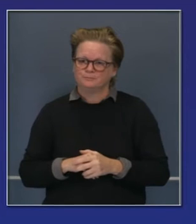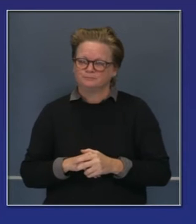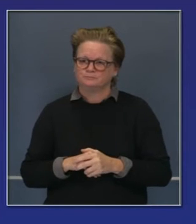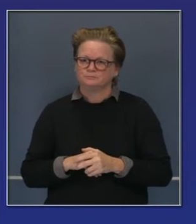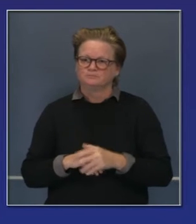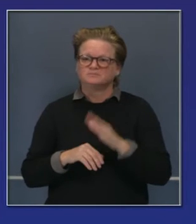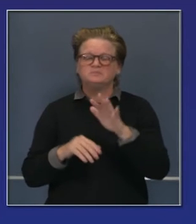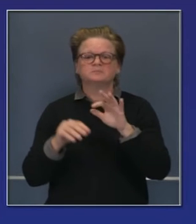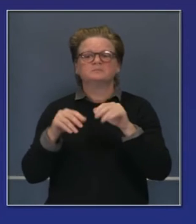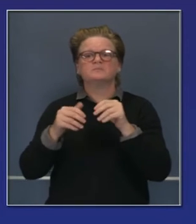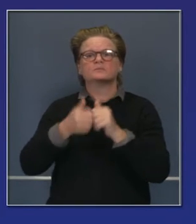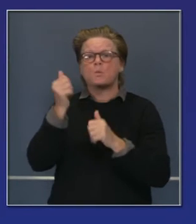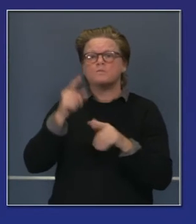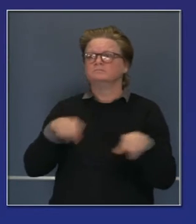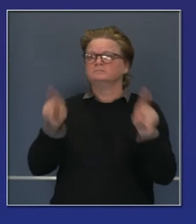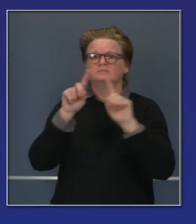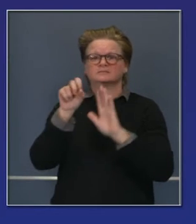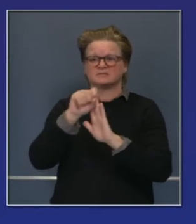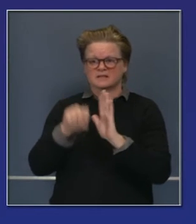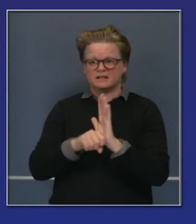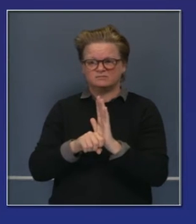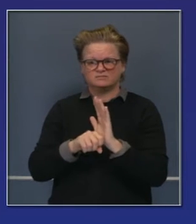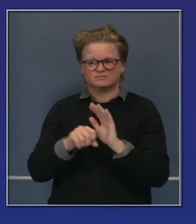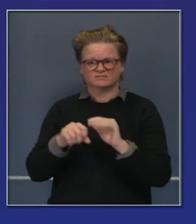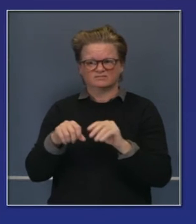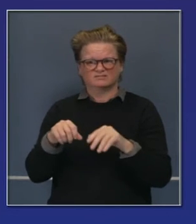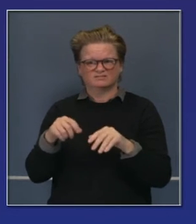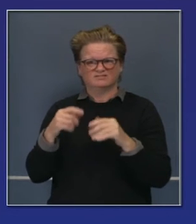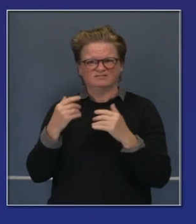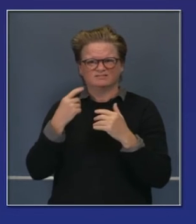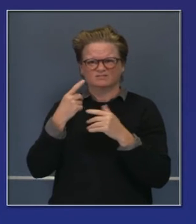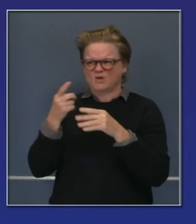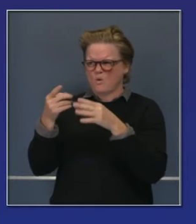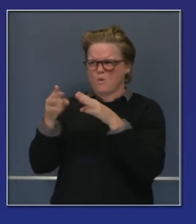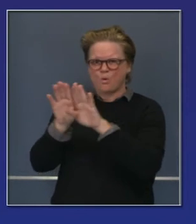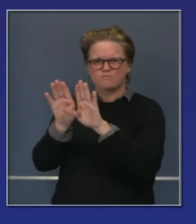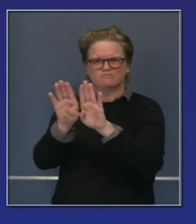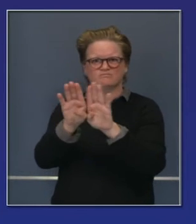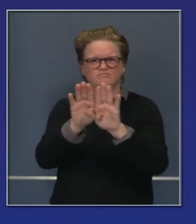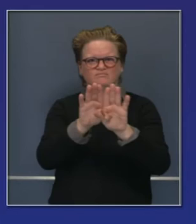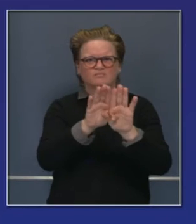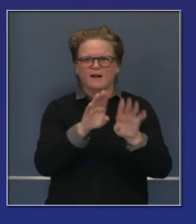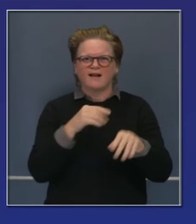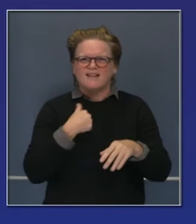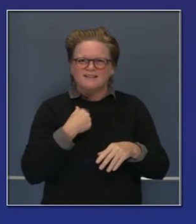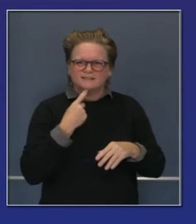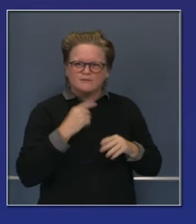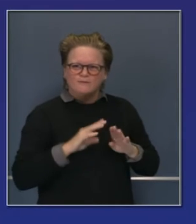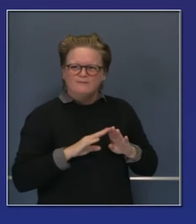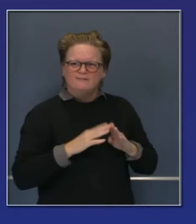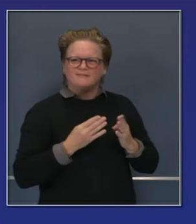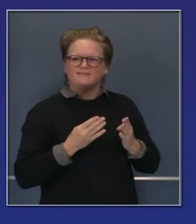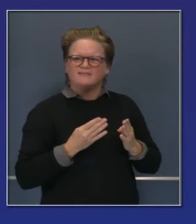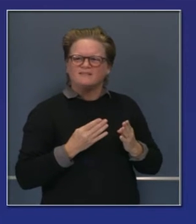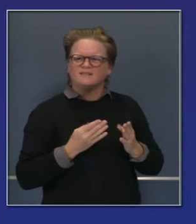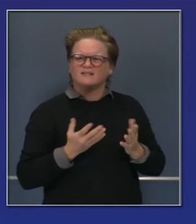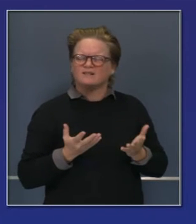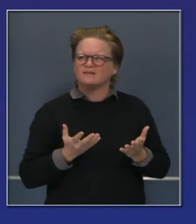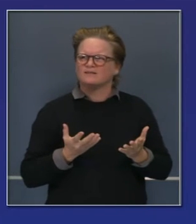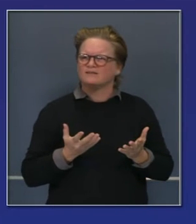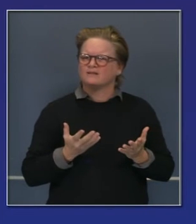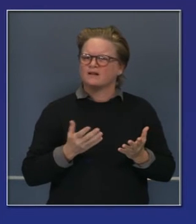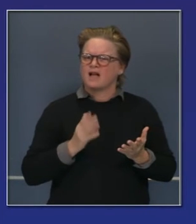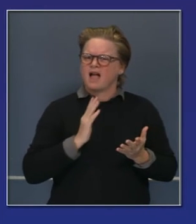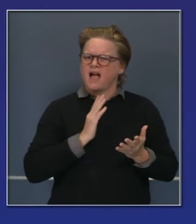yo hace unos momentos. Muchos estados terminan su periodo para inscribirse, semanas de que comienza el periodo. Este periodo para inscribirse termina